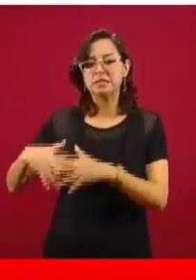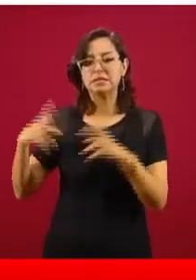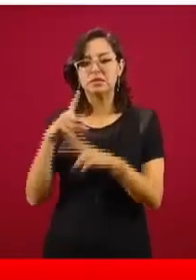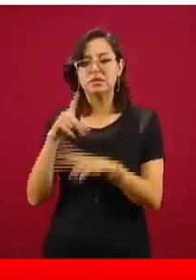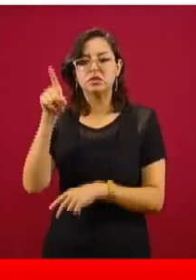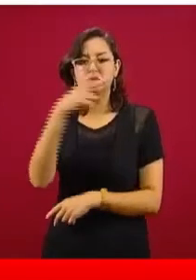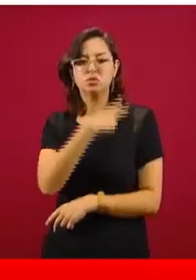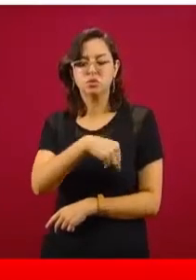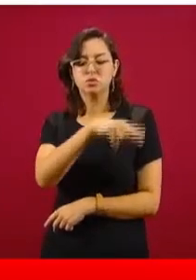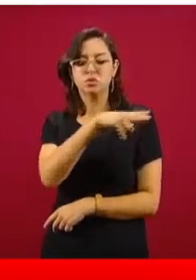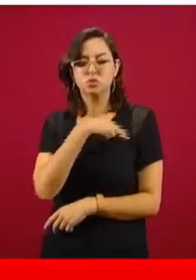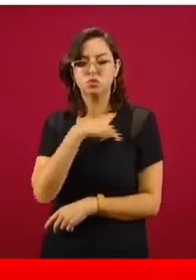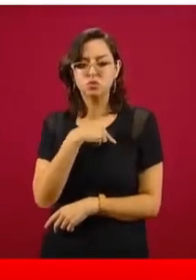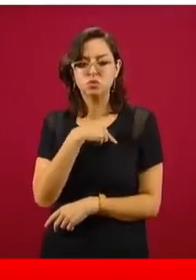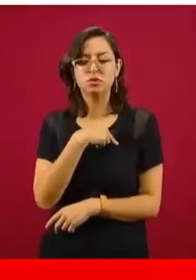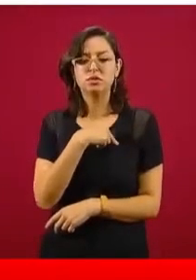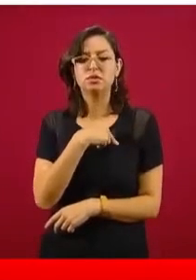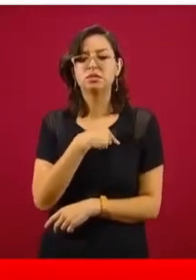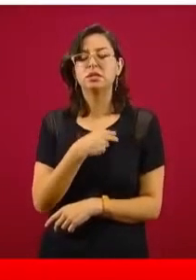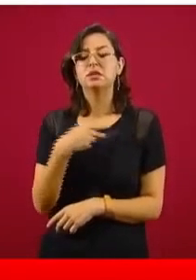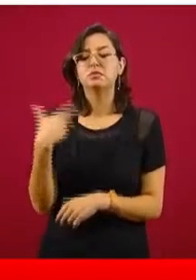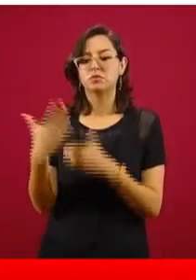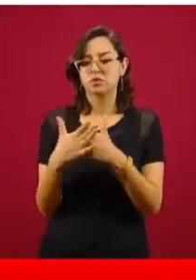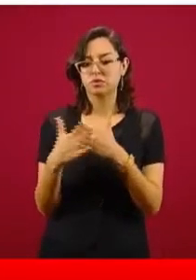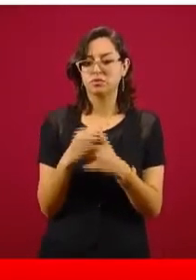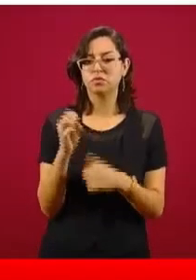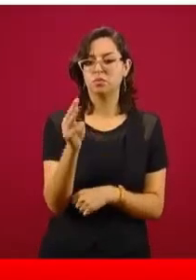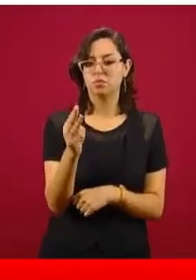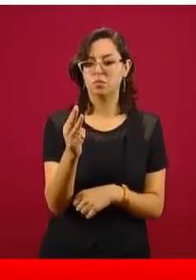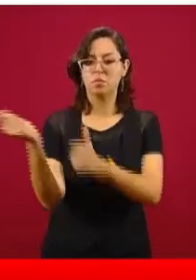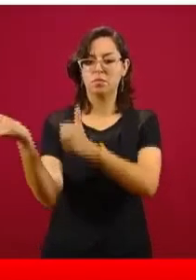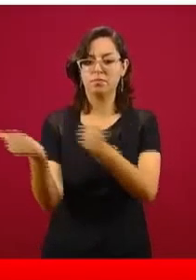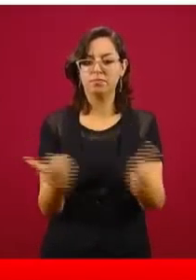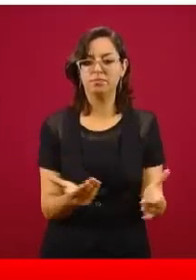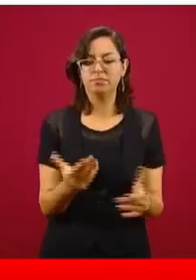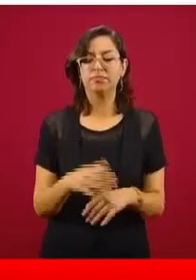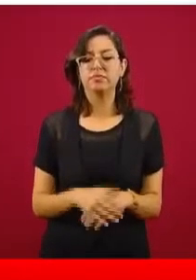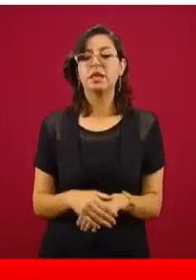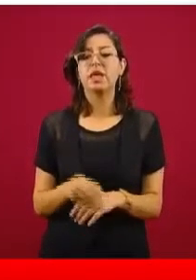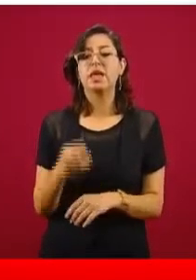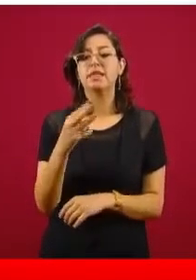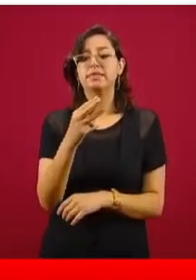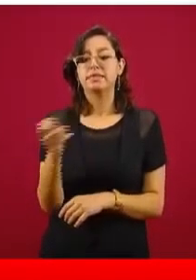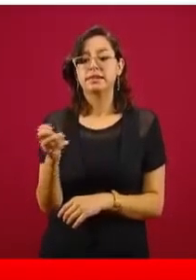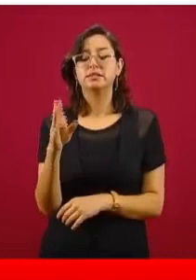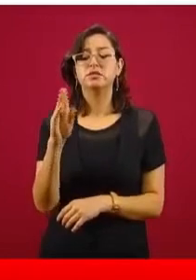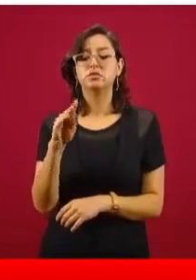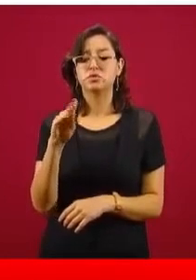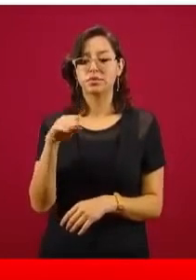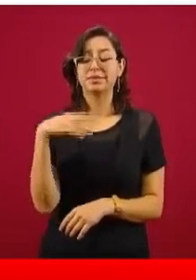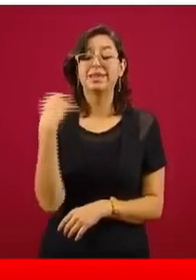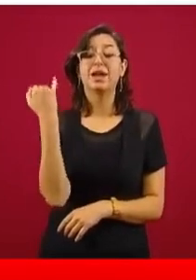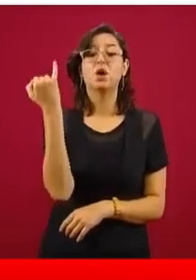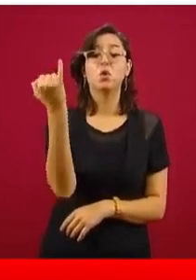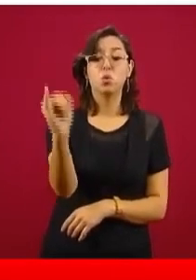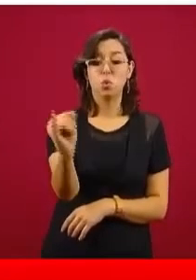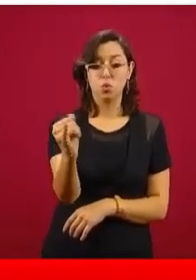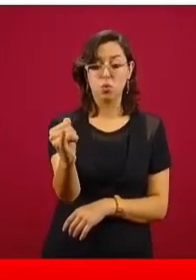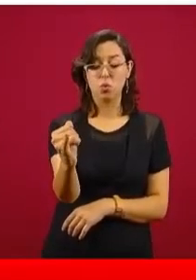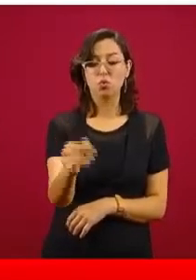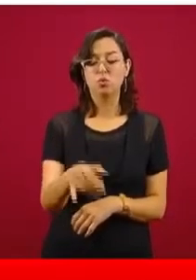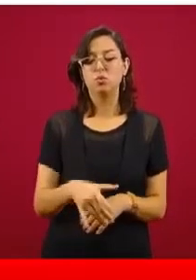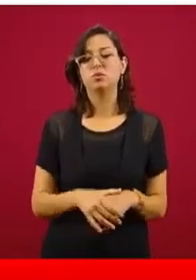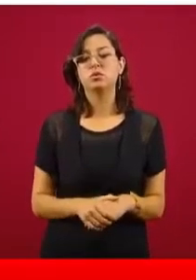en Suiza que llegan en mayo y 390 que llegan en los primeros días de junio. Esto corresponde al